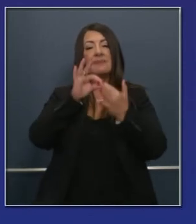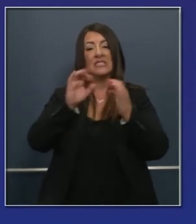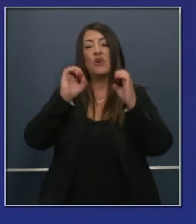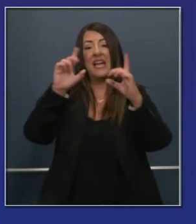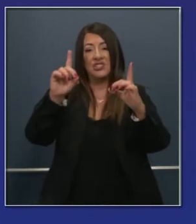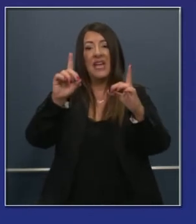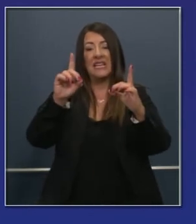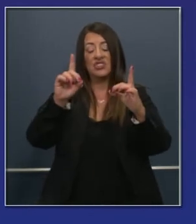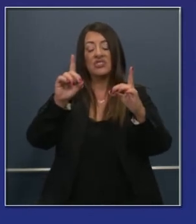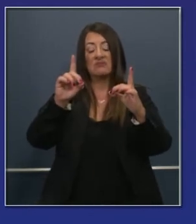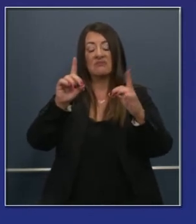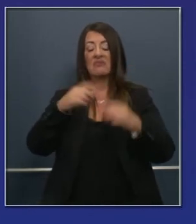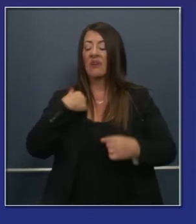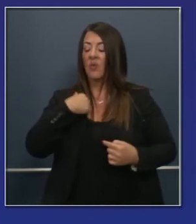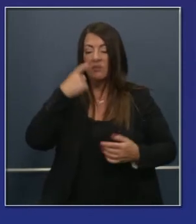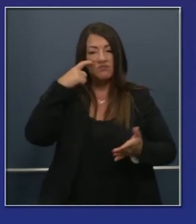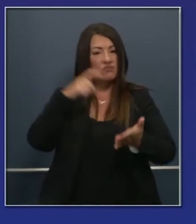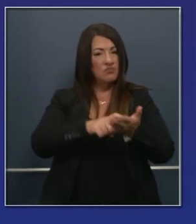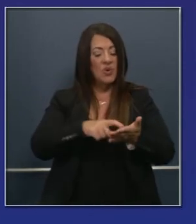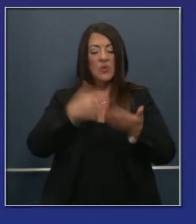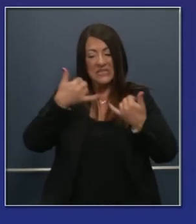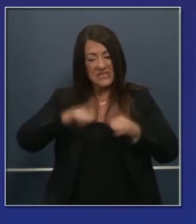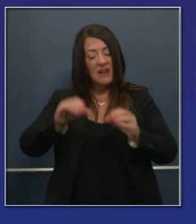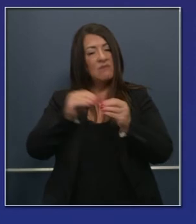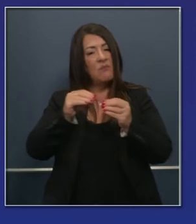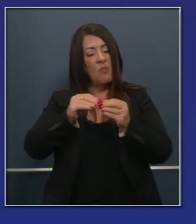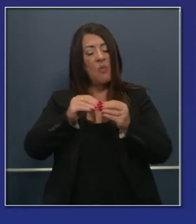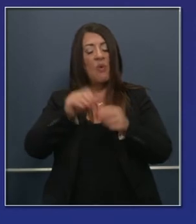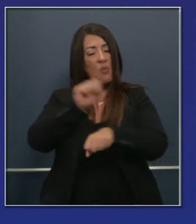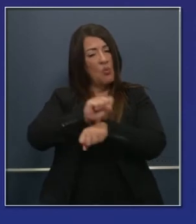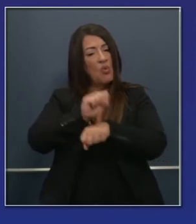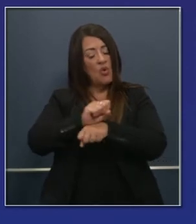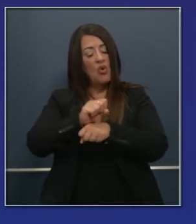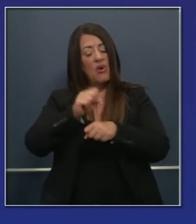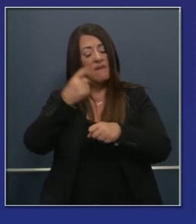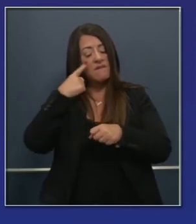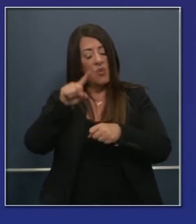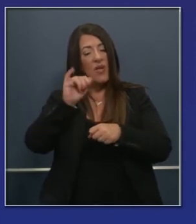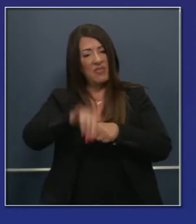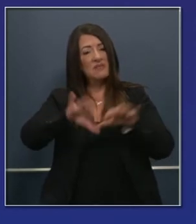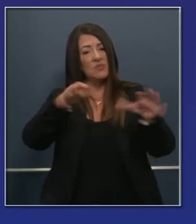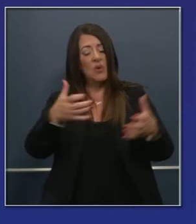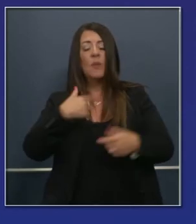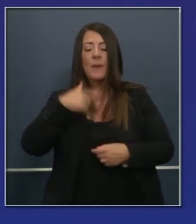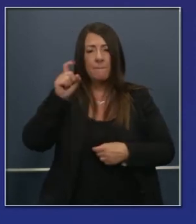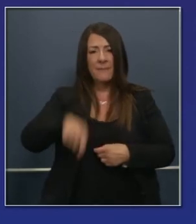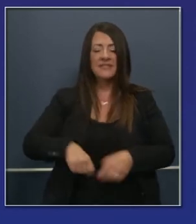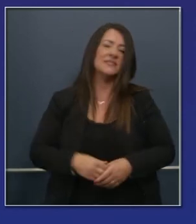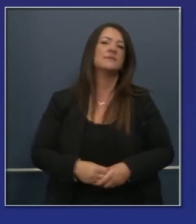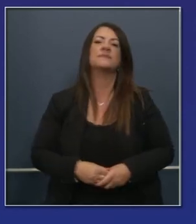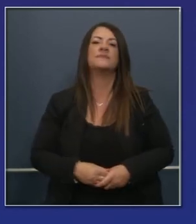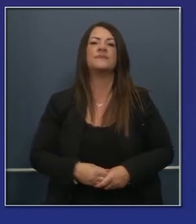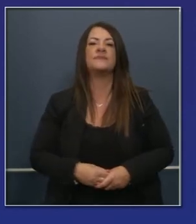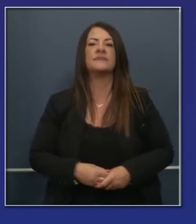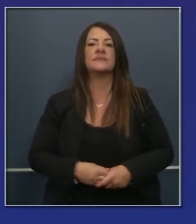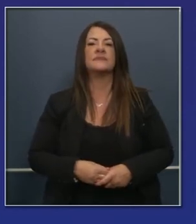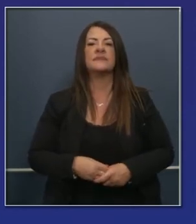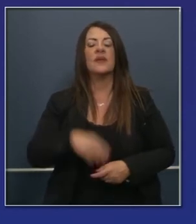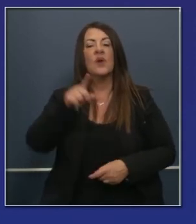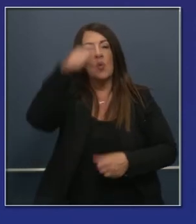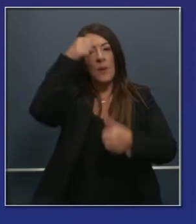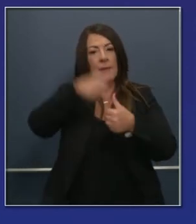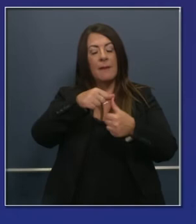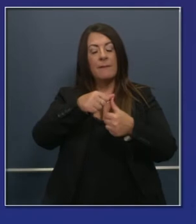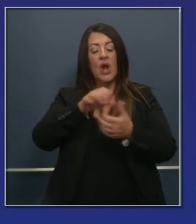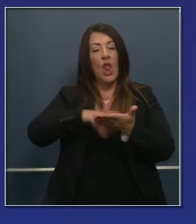reconocemos que nos falta mucho trabajo todavía por hacer. Una vez más, como ya dije, ya para cerrar, el punto